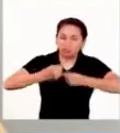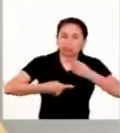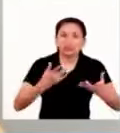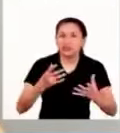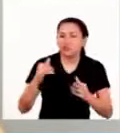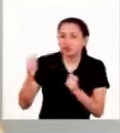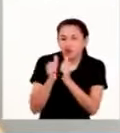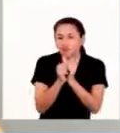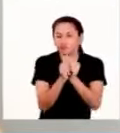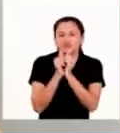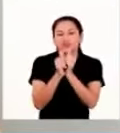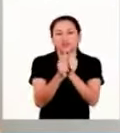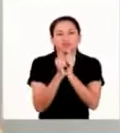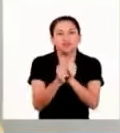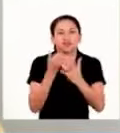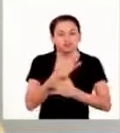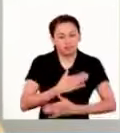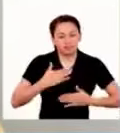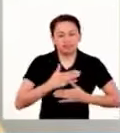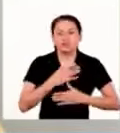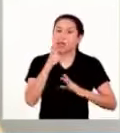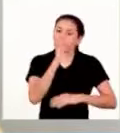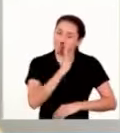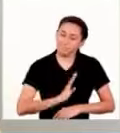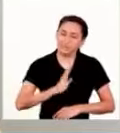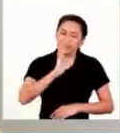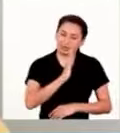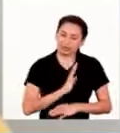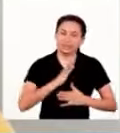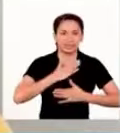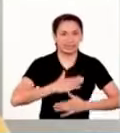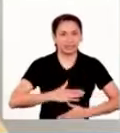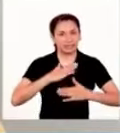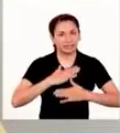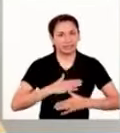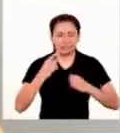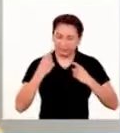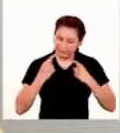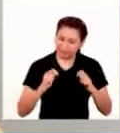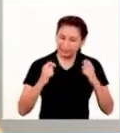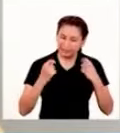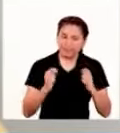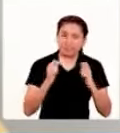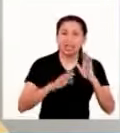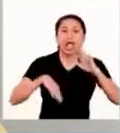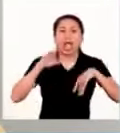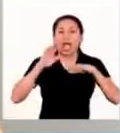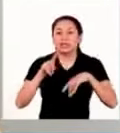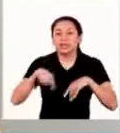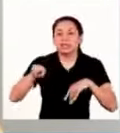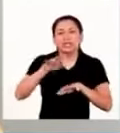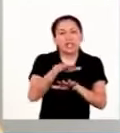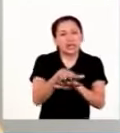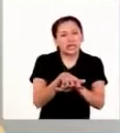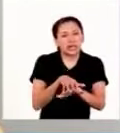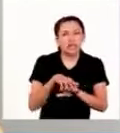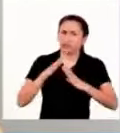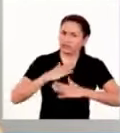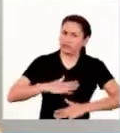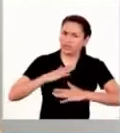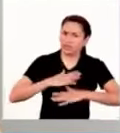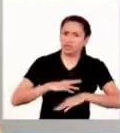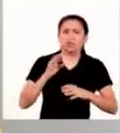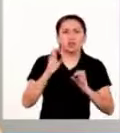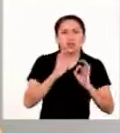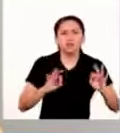permitiéndoles que puedan realizarse con paciencia y perseverancia pues algunas veces demoran en sus movimientos hay que